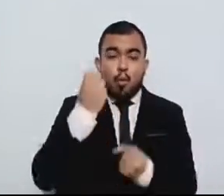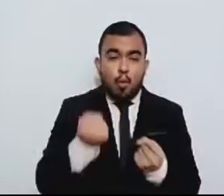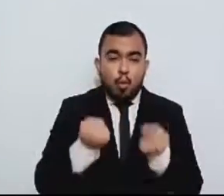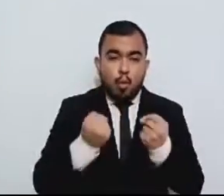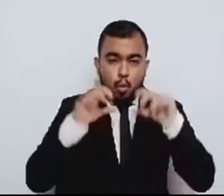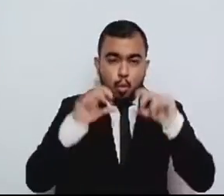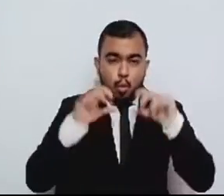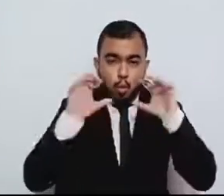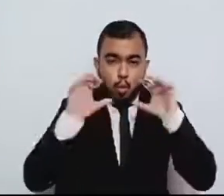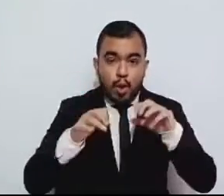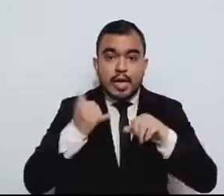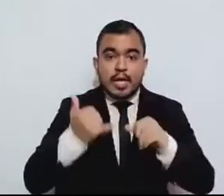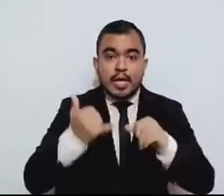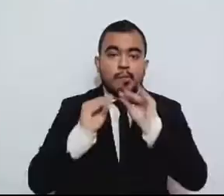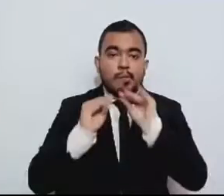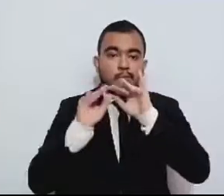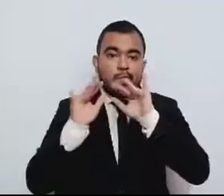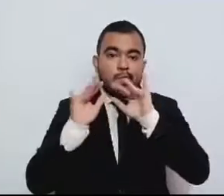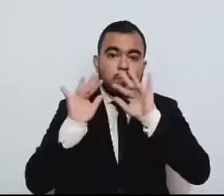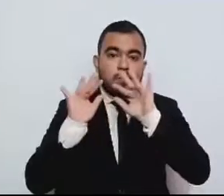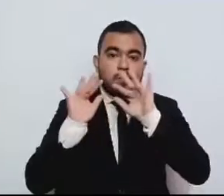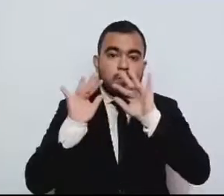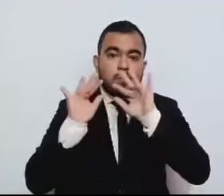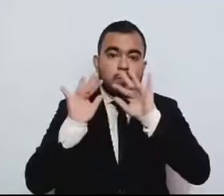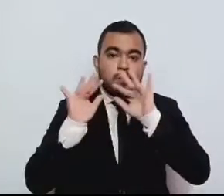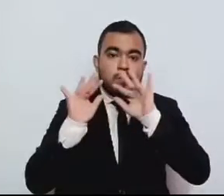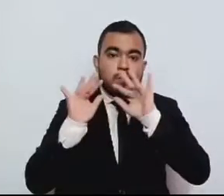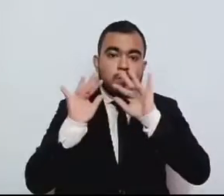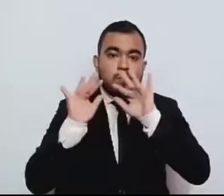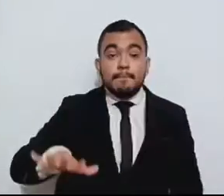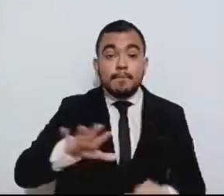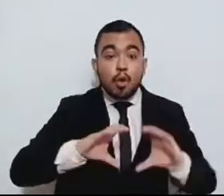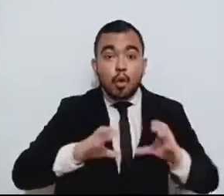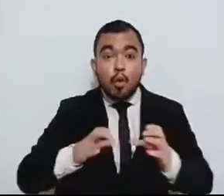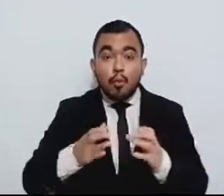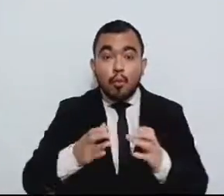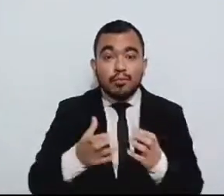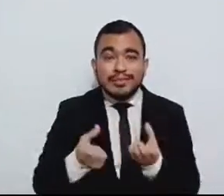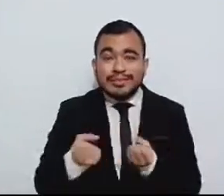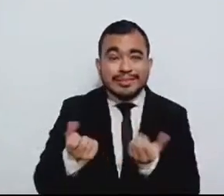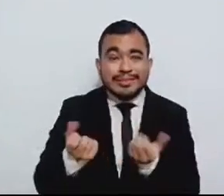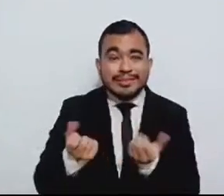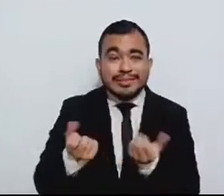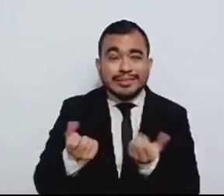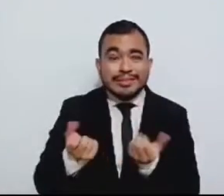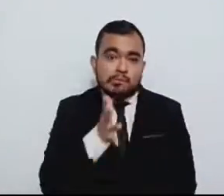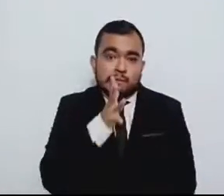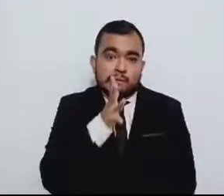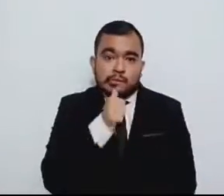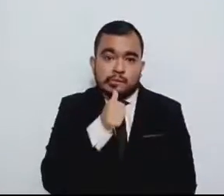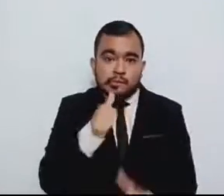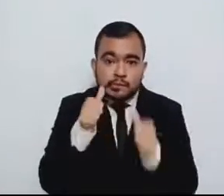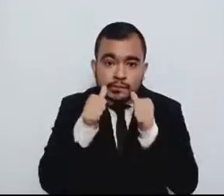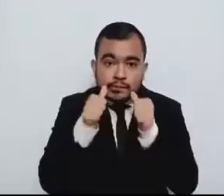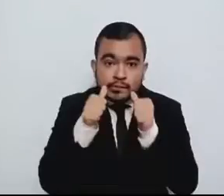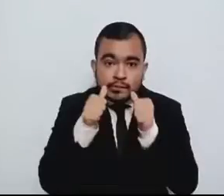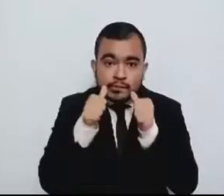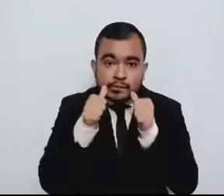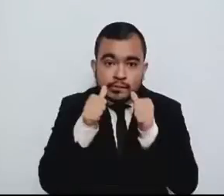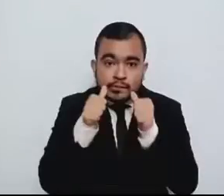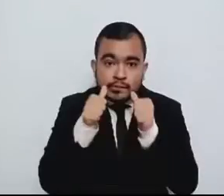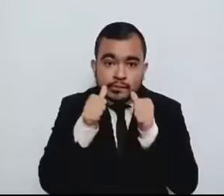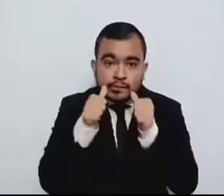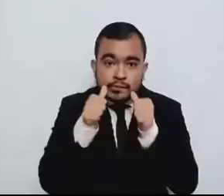excedido la capacidad de respuesta de las comunidades y de las autoridades, trayendo como consecuencia graves